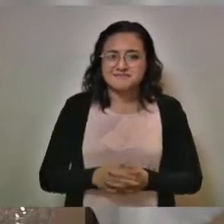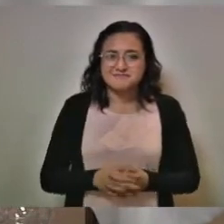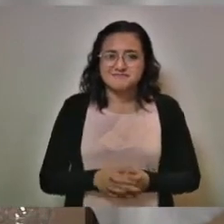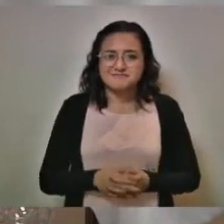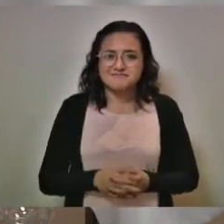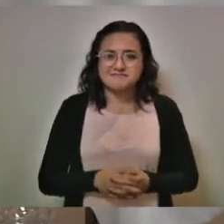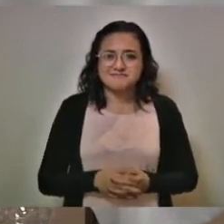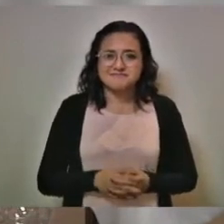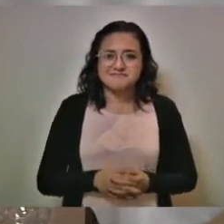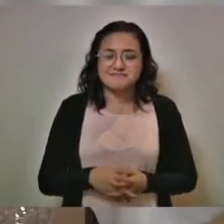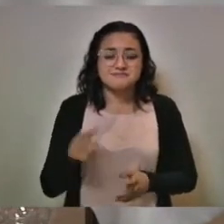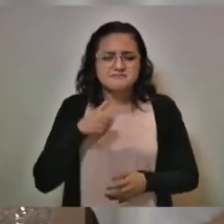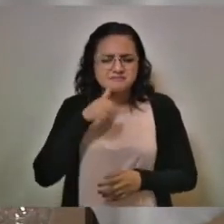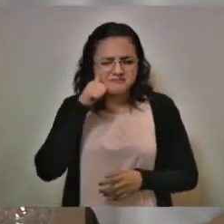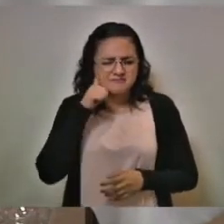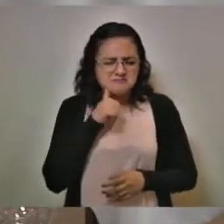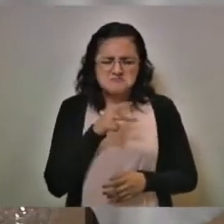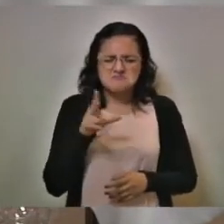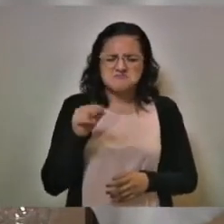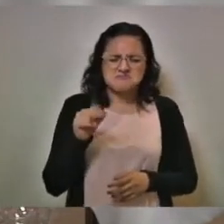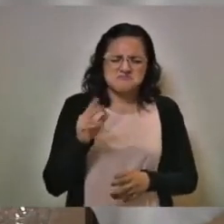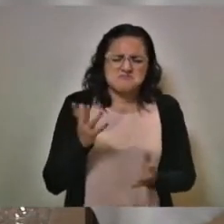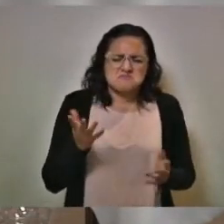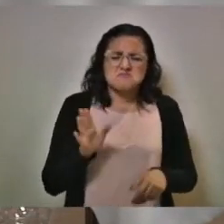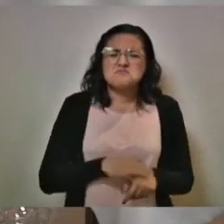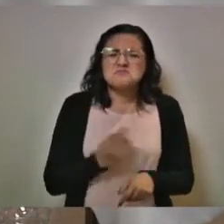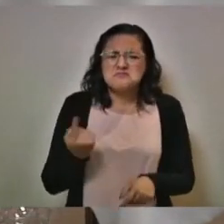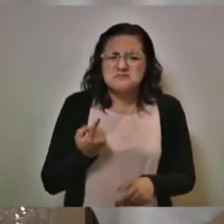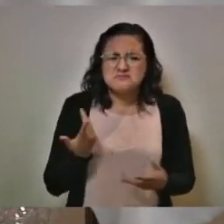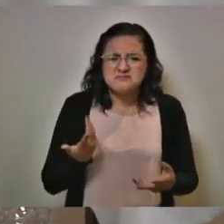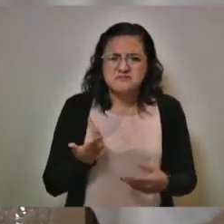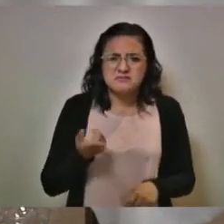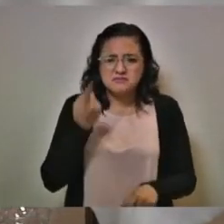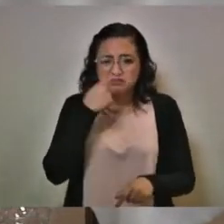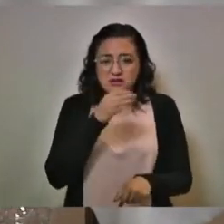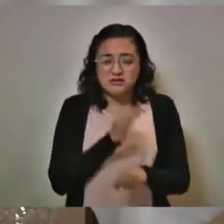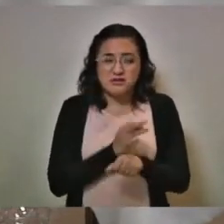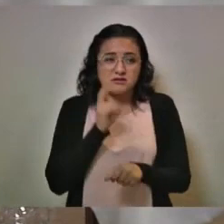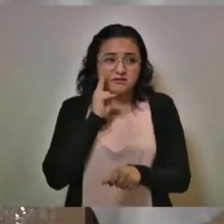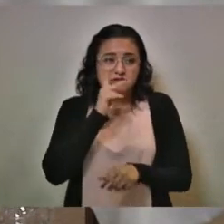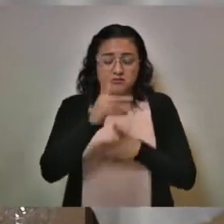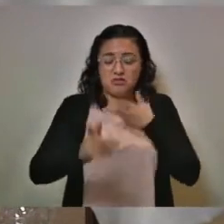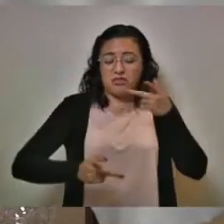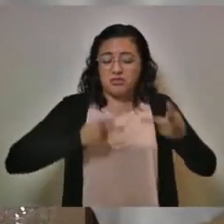¿sí? Ayer decidí no hacerlo para ver hasta dónde llegaban.